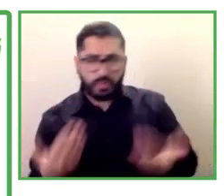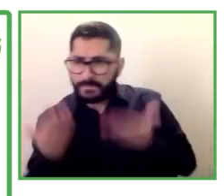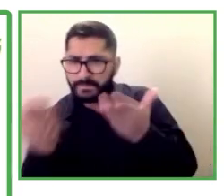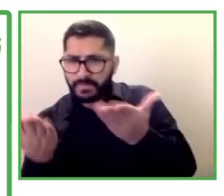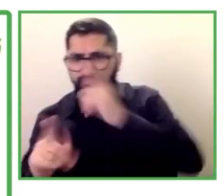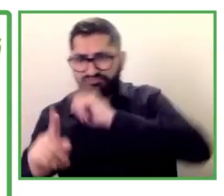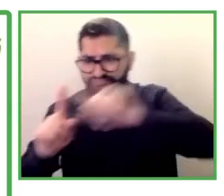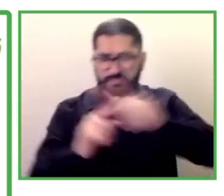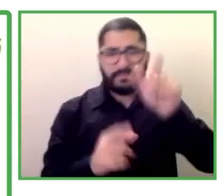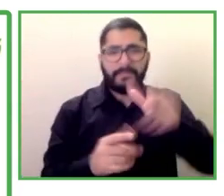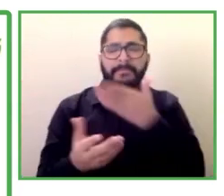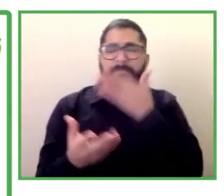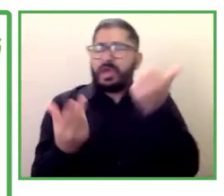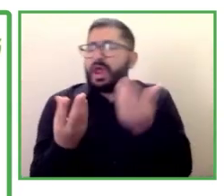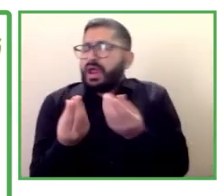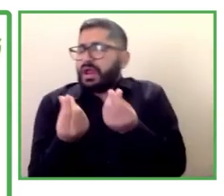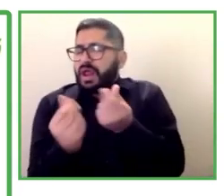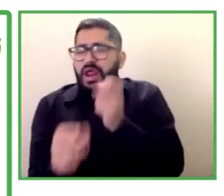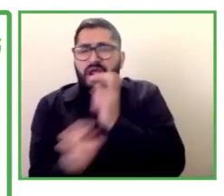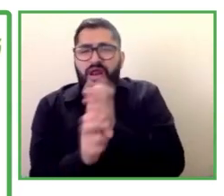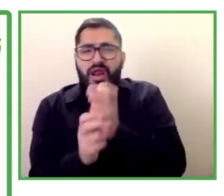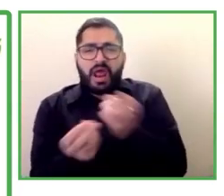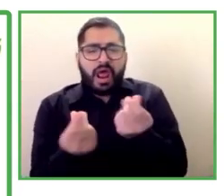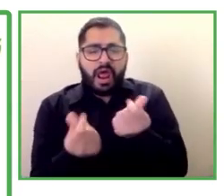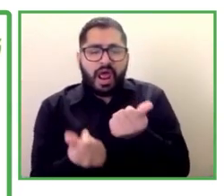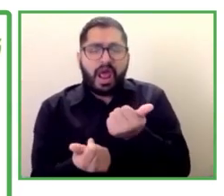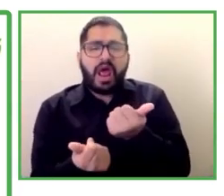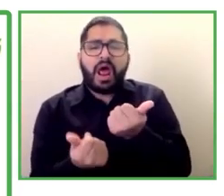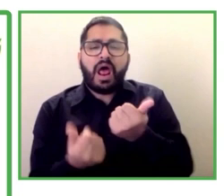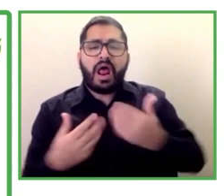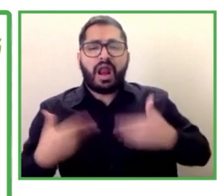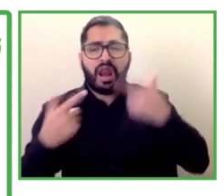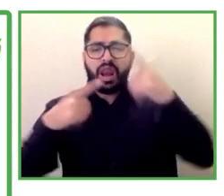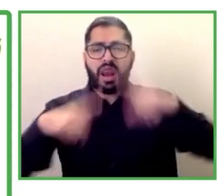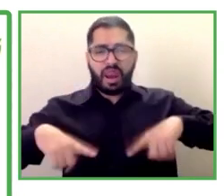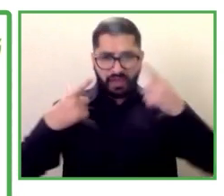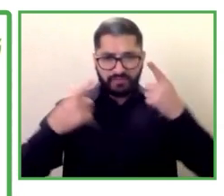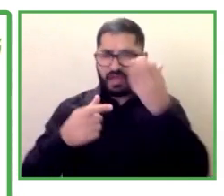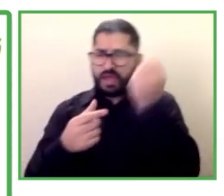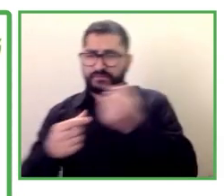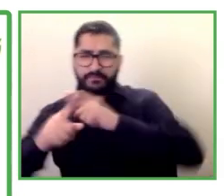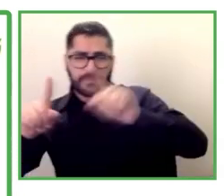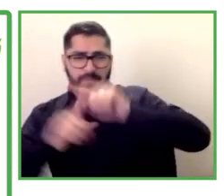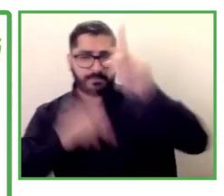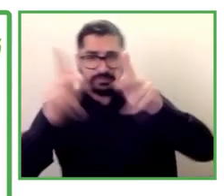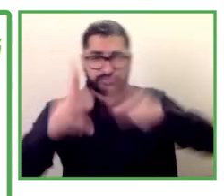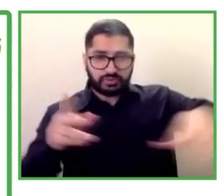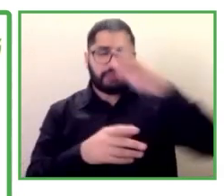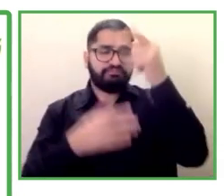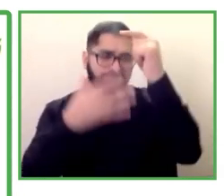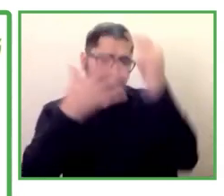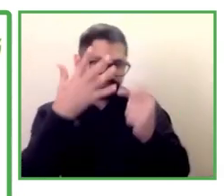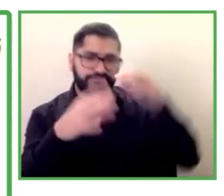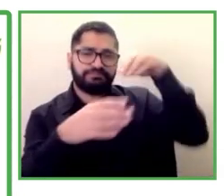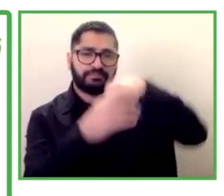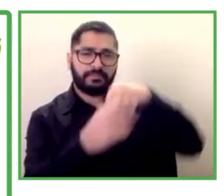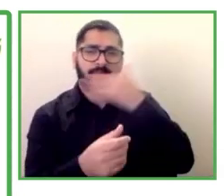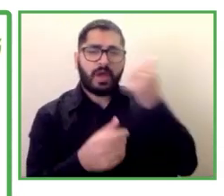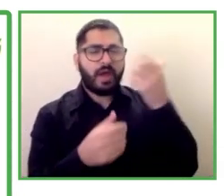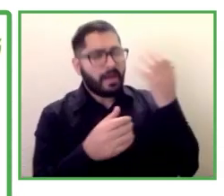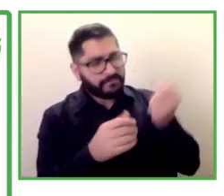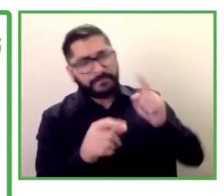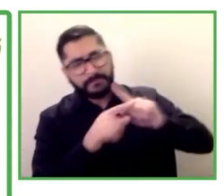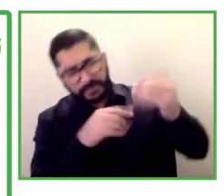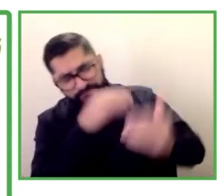reconoce que existen aspectos susceptibles de mejora por lo que deben seguir realizándose esfuerzos para conseguir en el